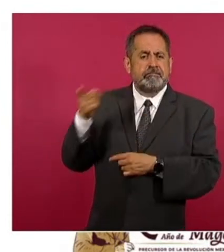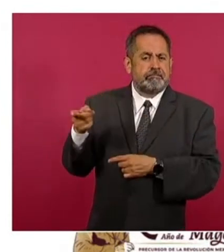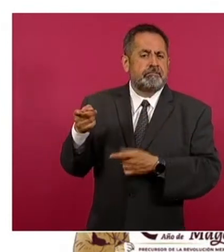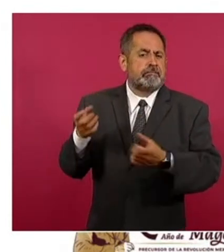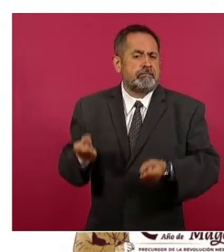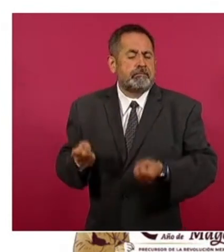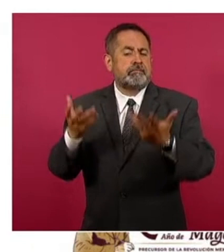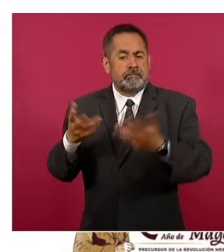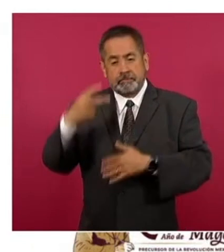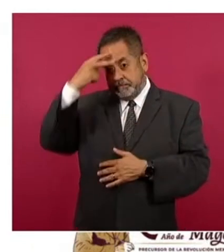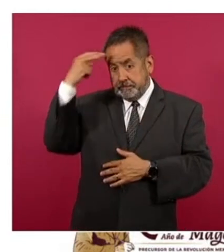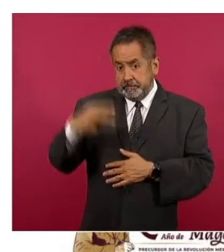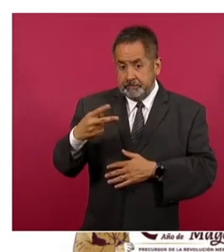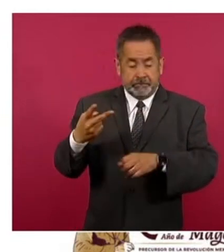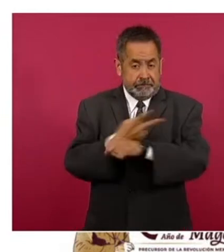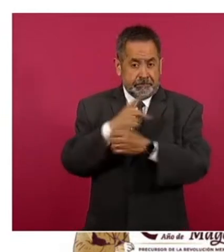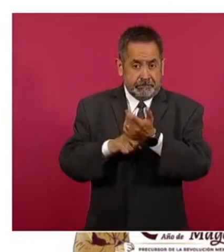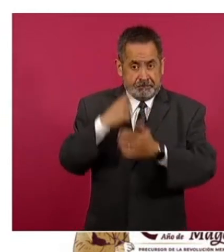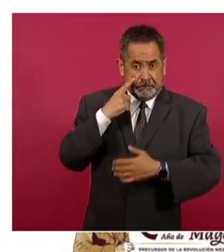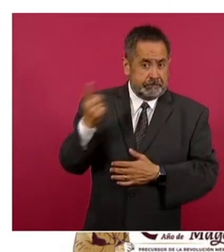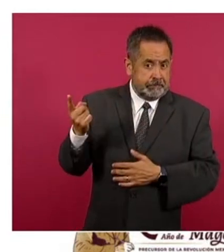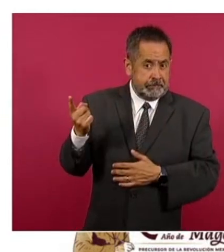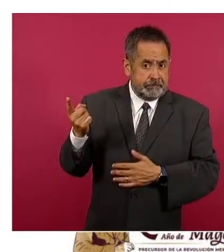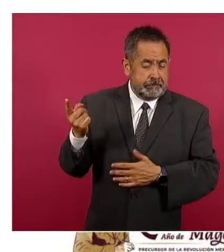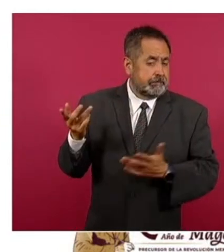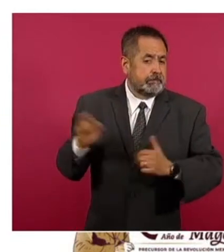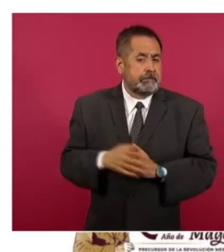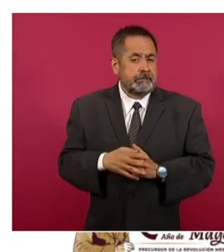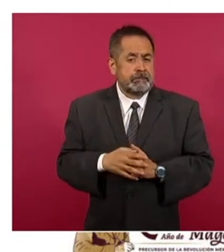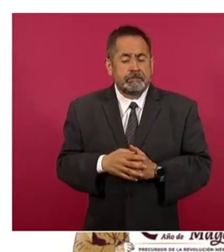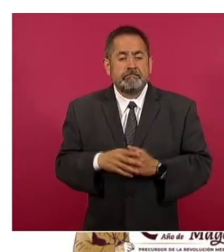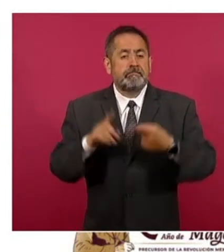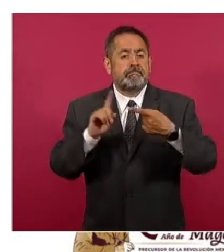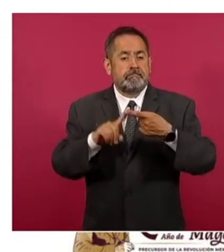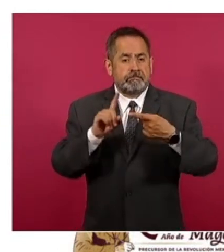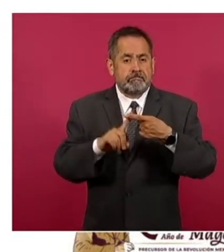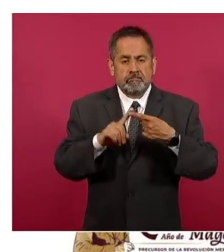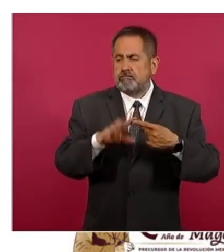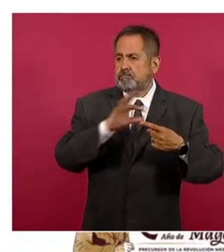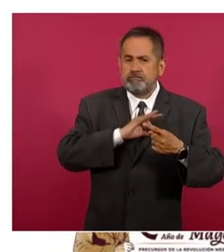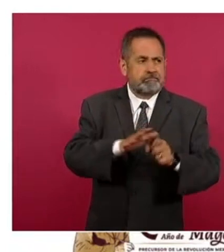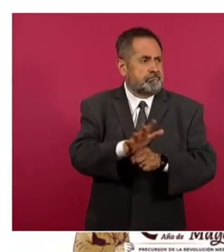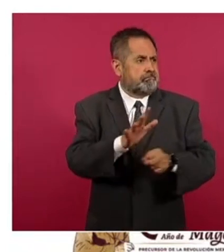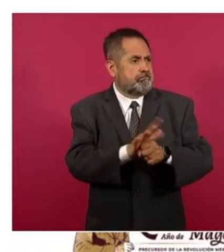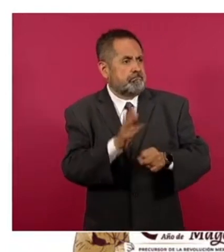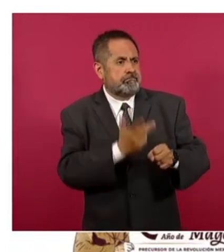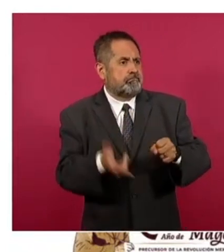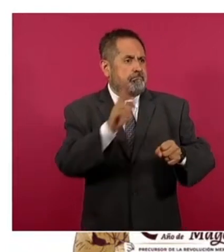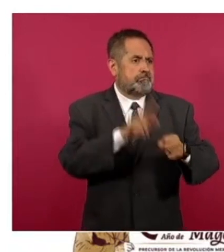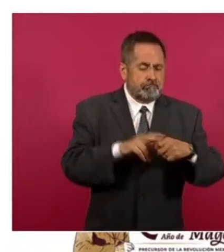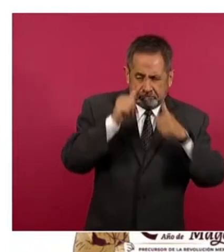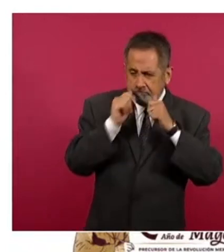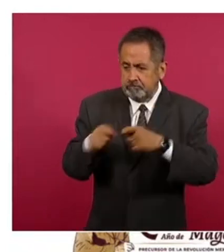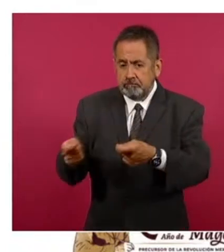es la situación actual de México, que es la que acabo de comentar. El primer criterio es una alta capacidad de respuesta. Nosotros mantuvimos